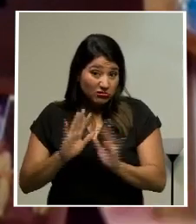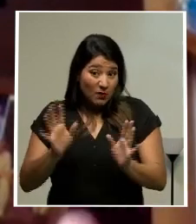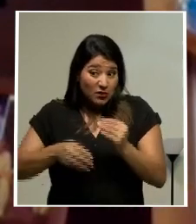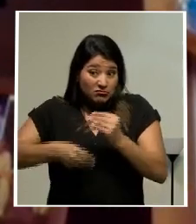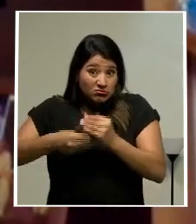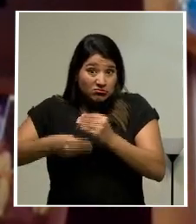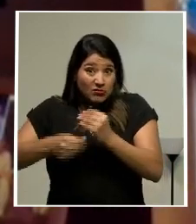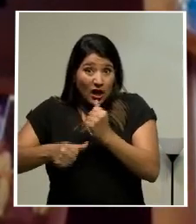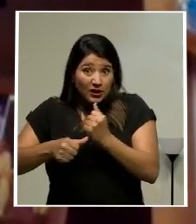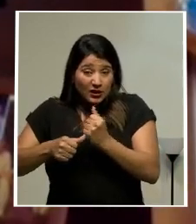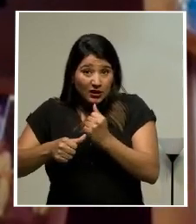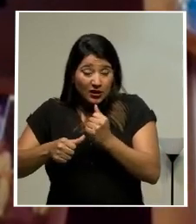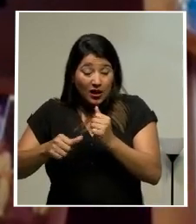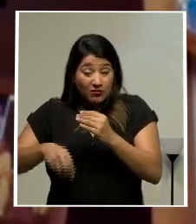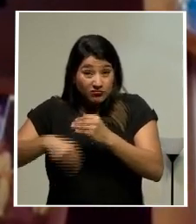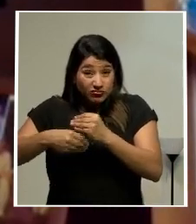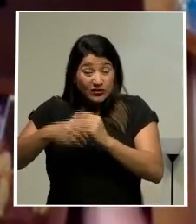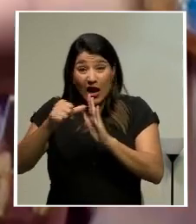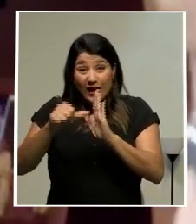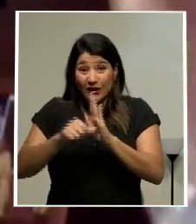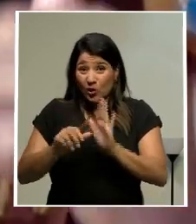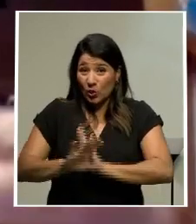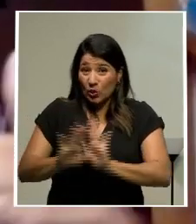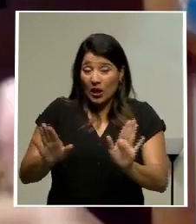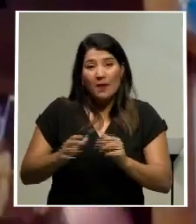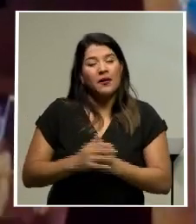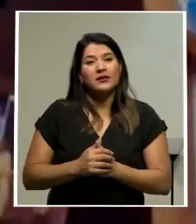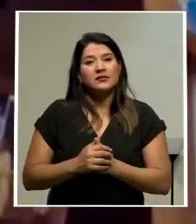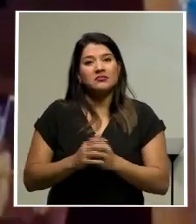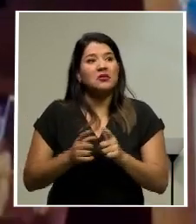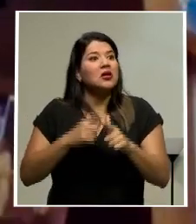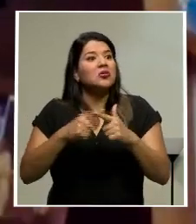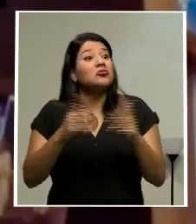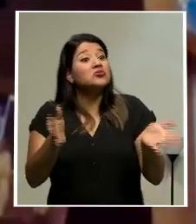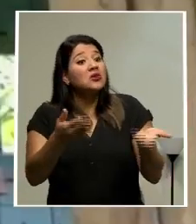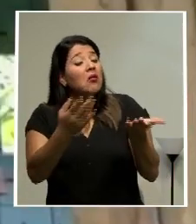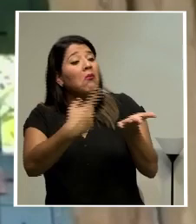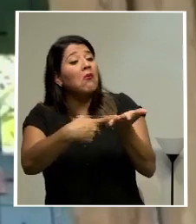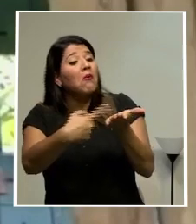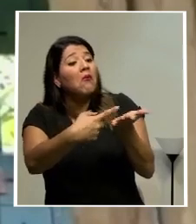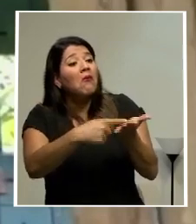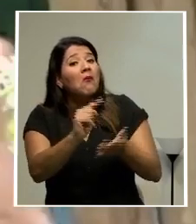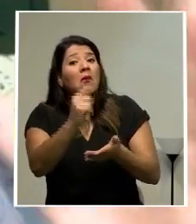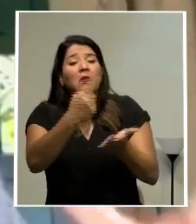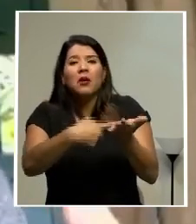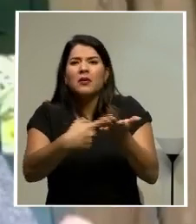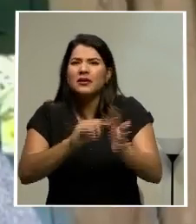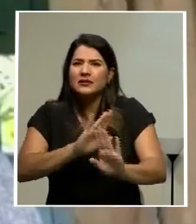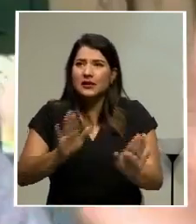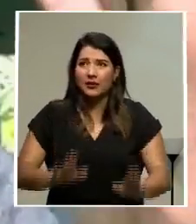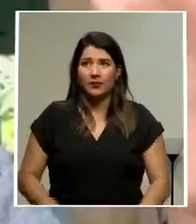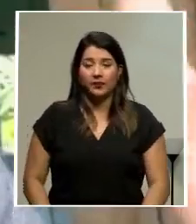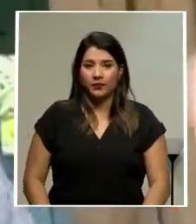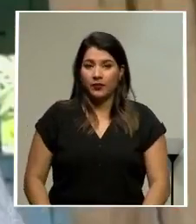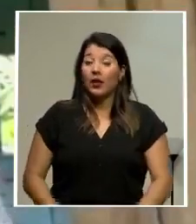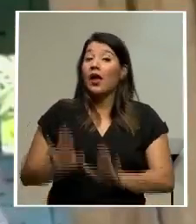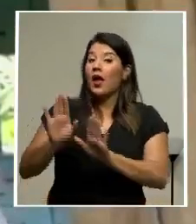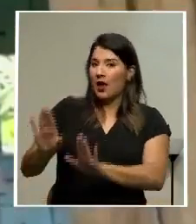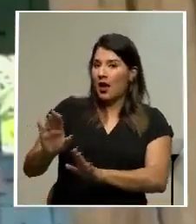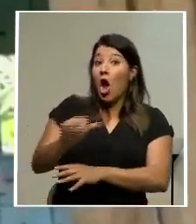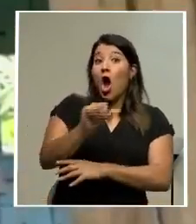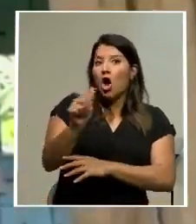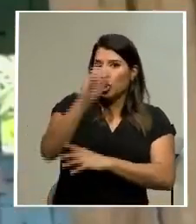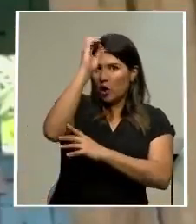ley se mantiene igual. Entonces, se incorpora el texto que se somete a votación en primer debate. Una vez que se recibe el texto